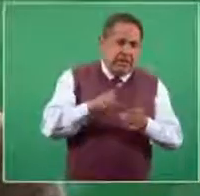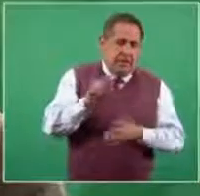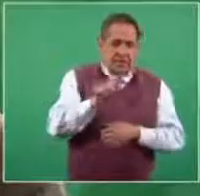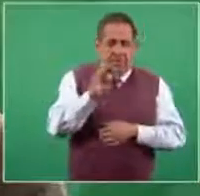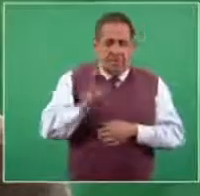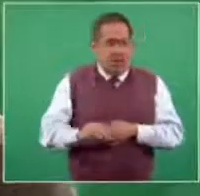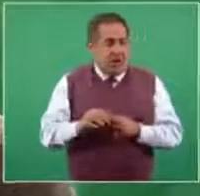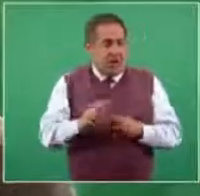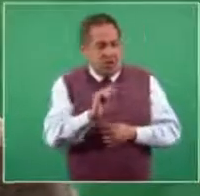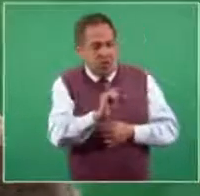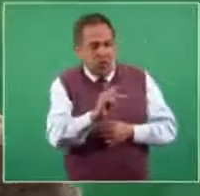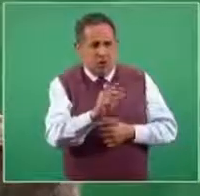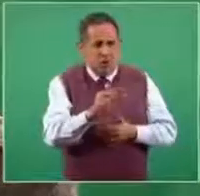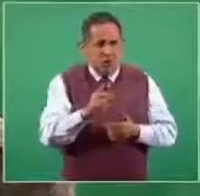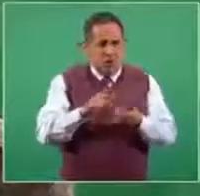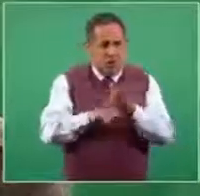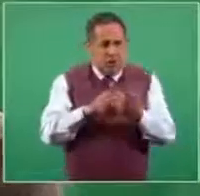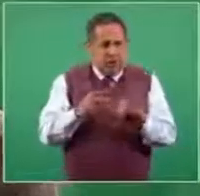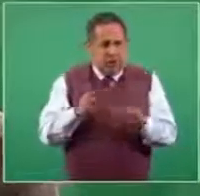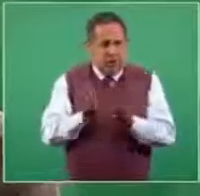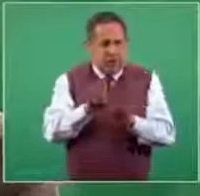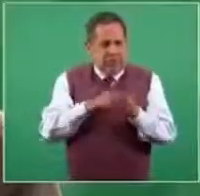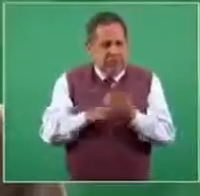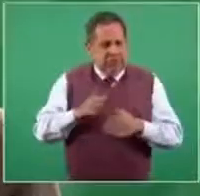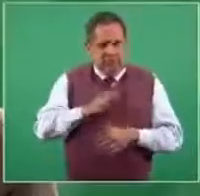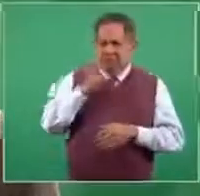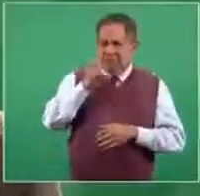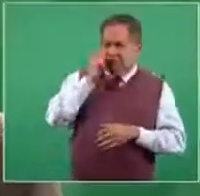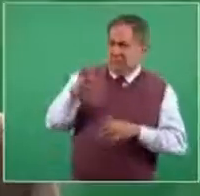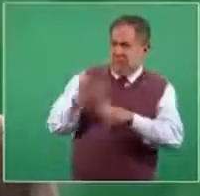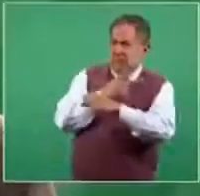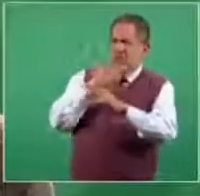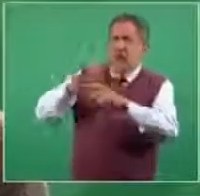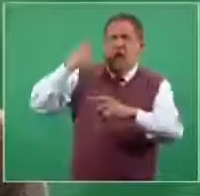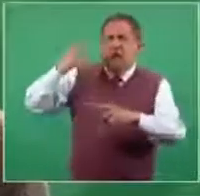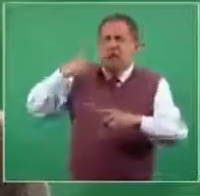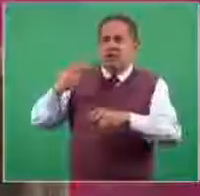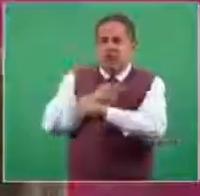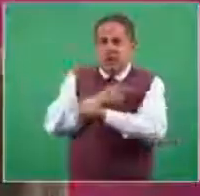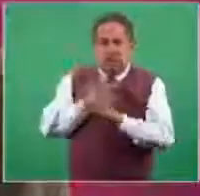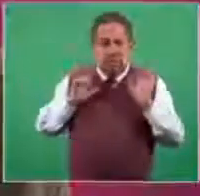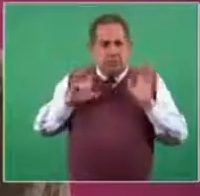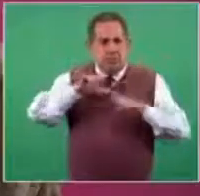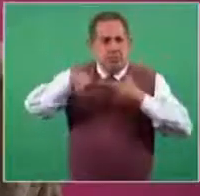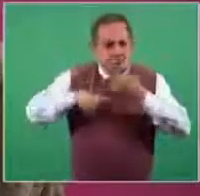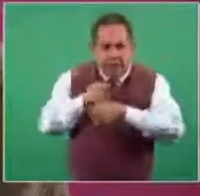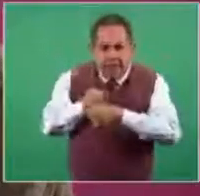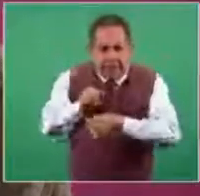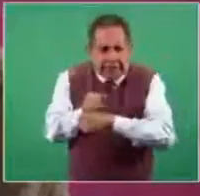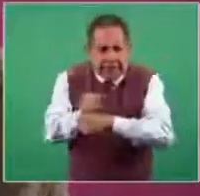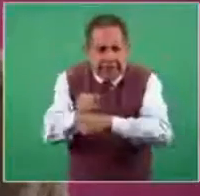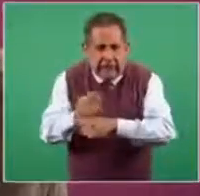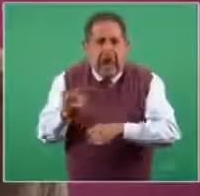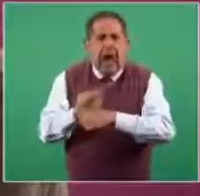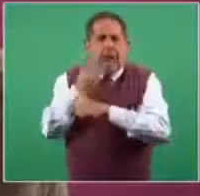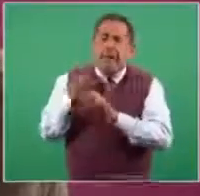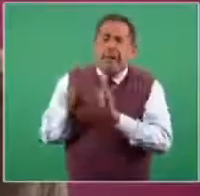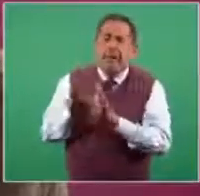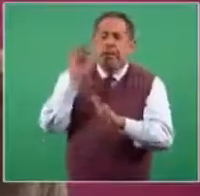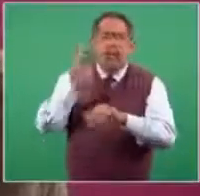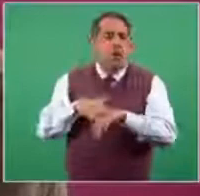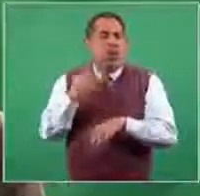tan, tan, tan pequeño como el que tenemos, nos llama la atención qué pasó antes y eso es lo que vamos a investigar. Ojalá logremos